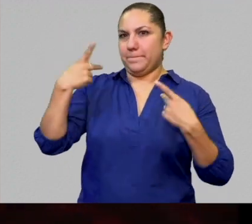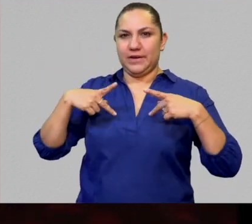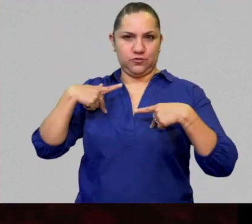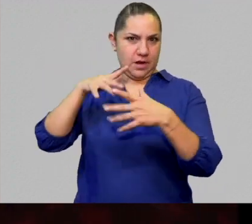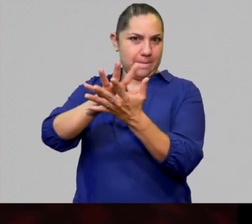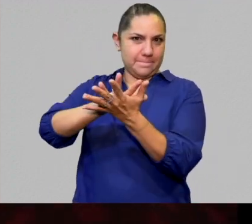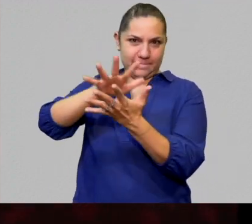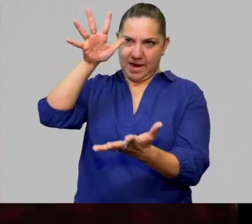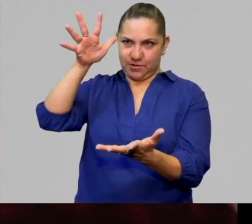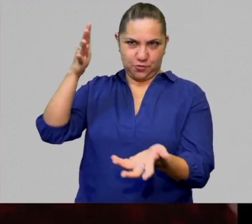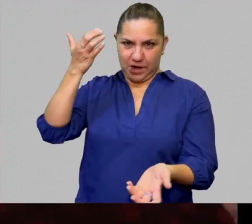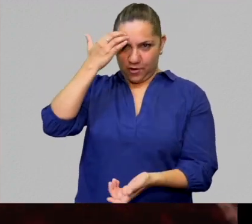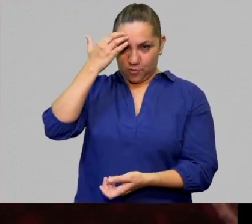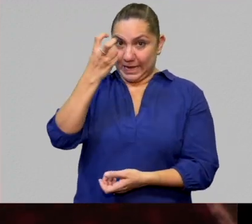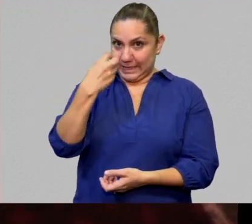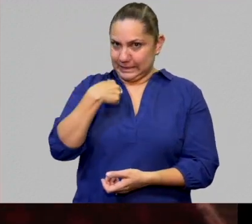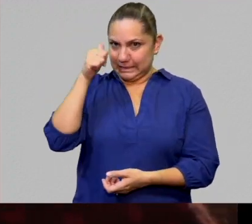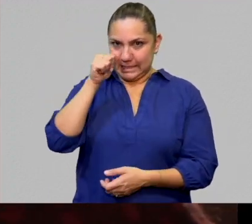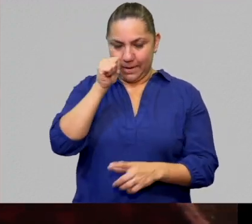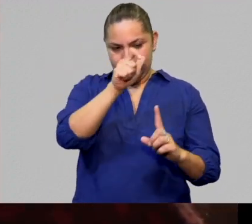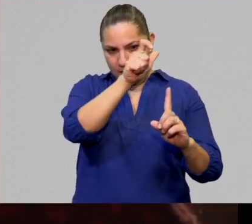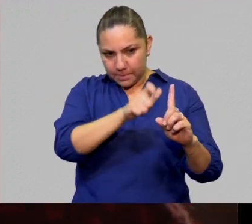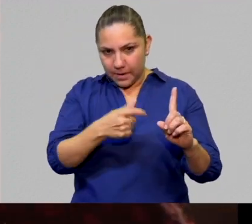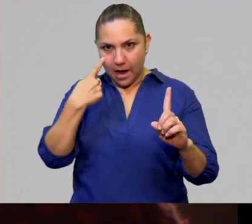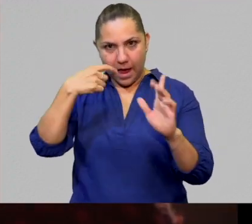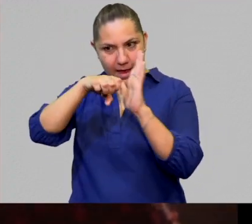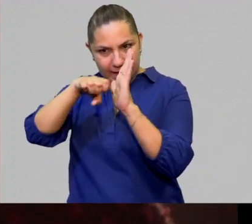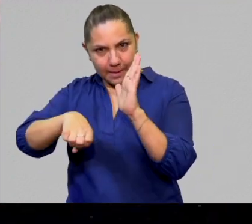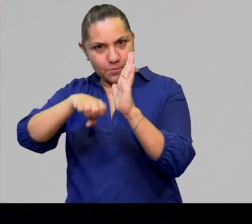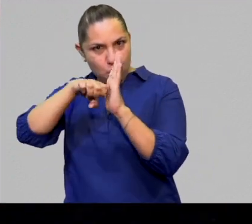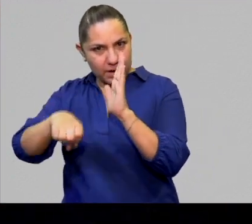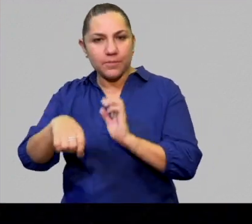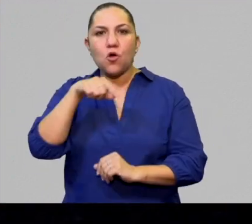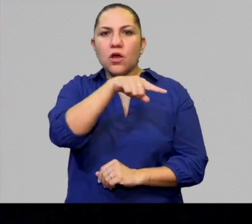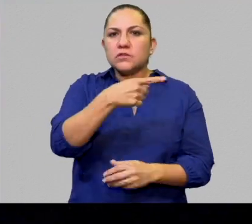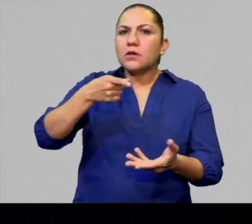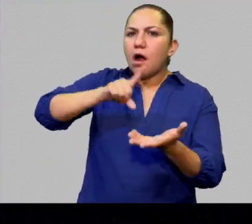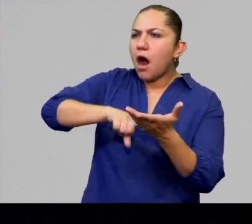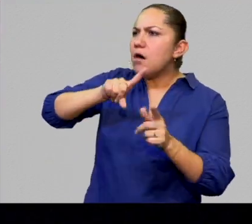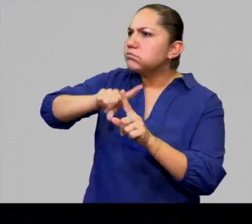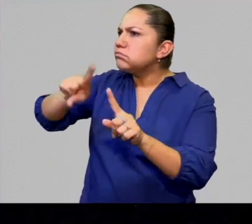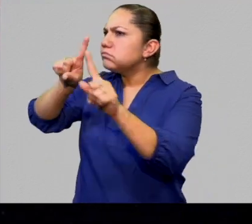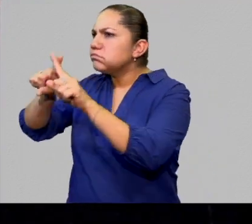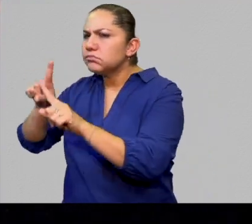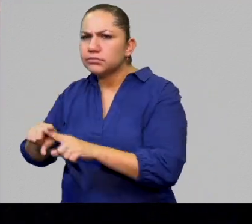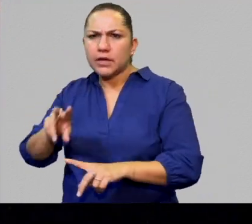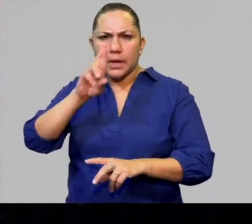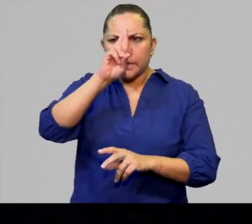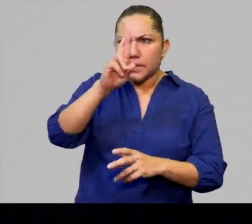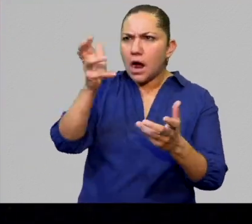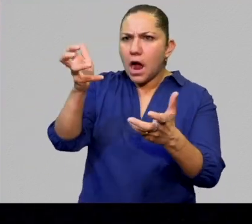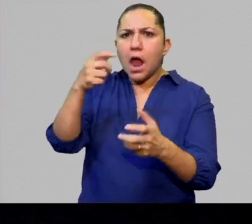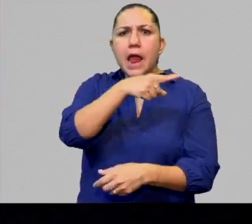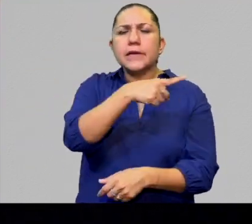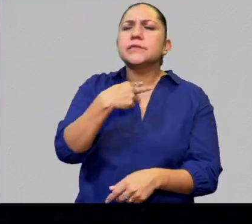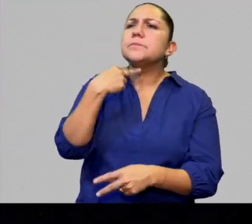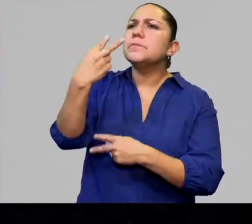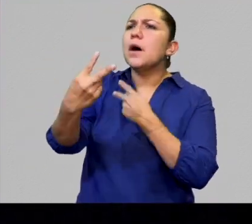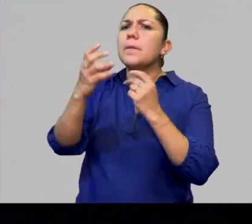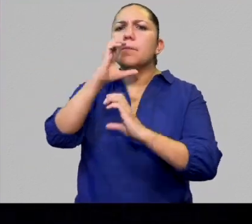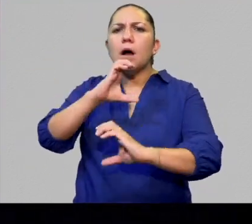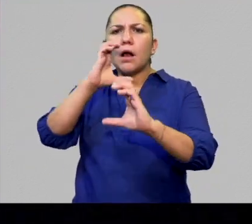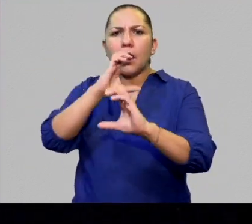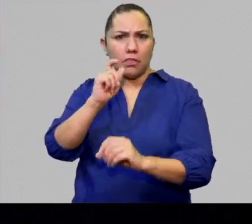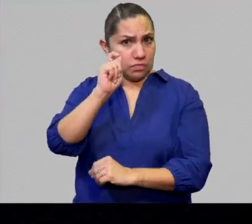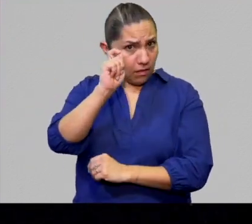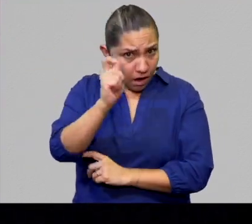y esos cantos que ella hacía, que acompañaba los rituales, esa es poesía. Ella no sabía leer y